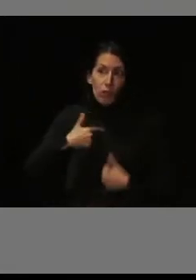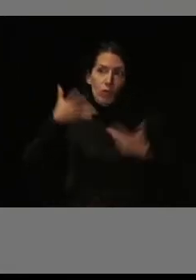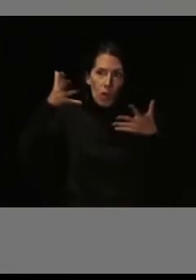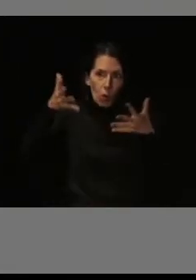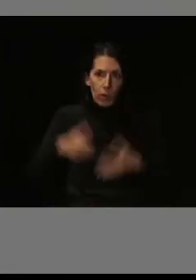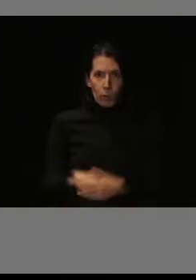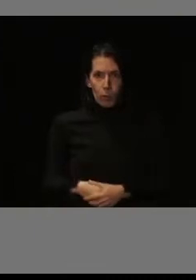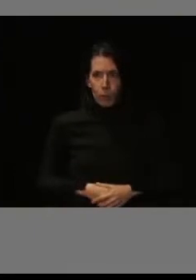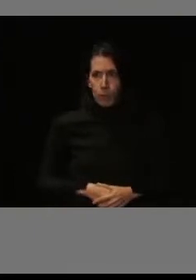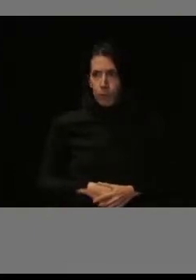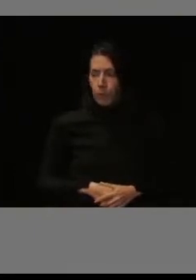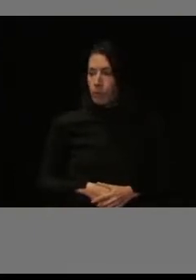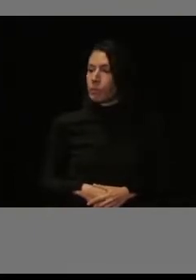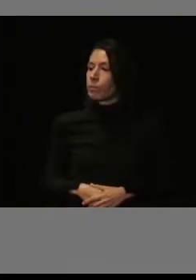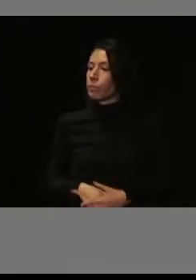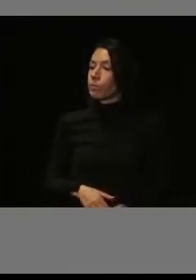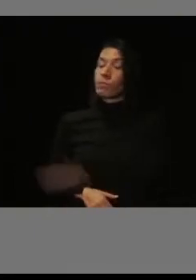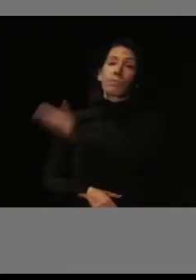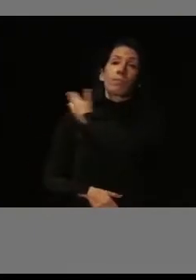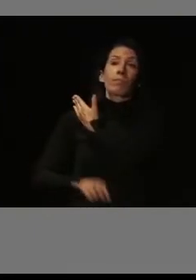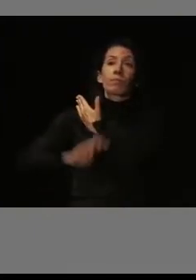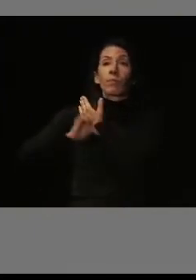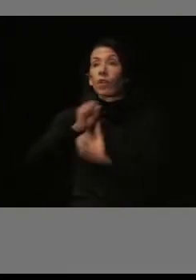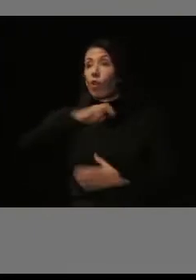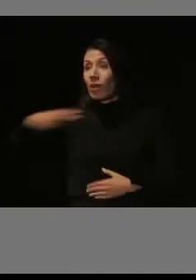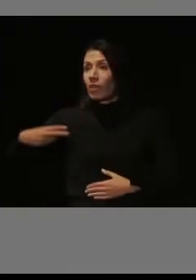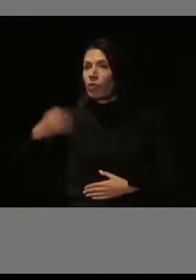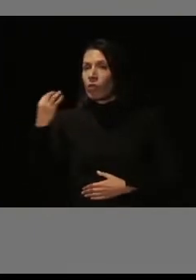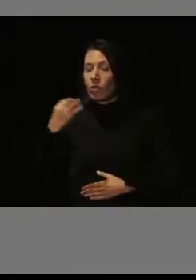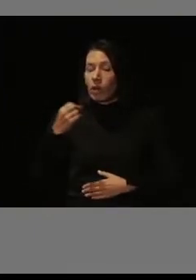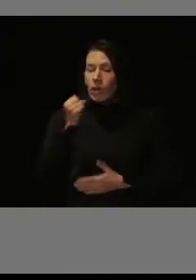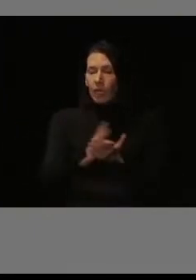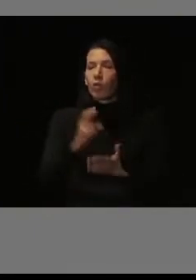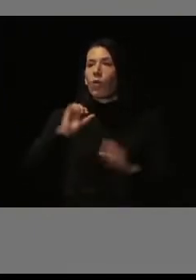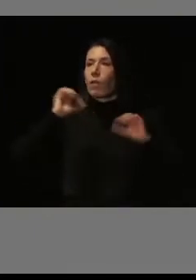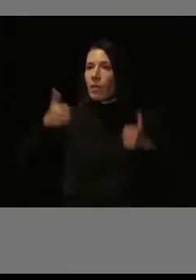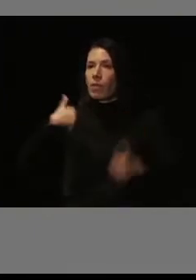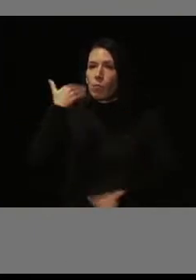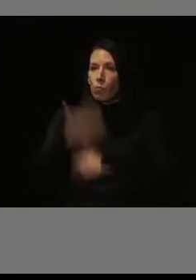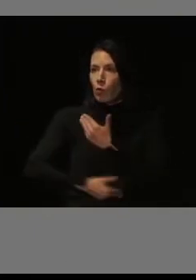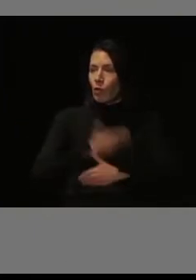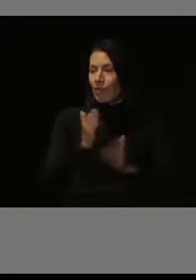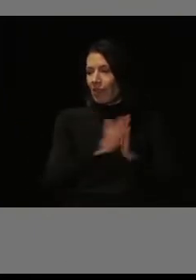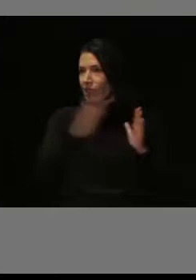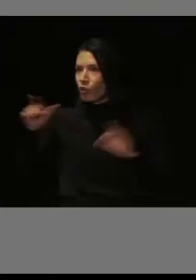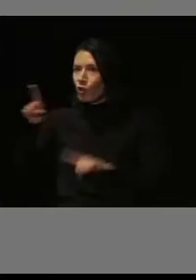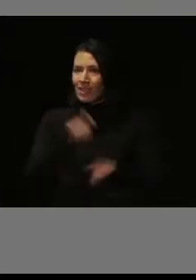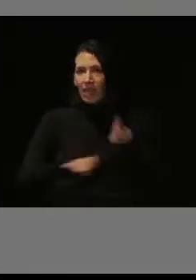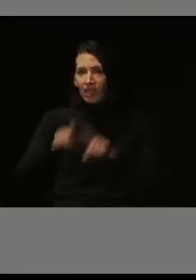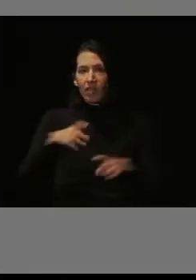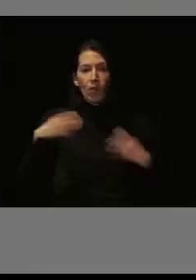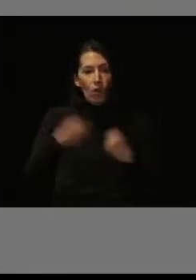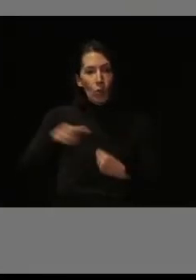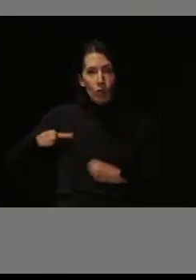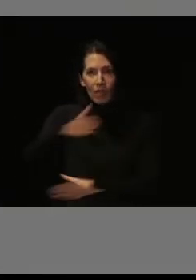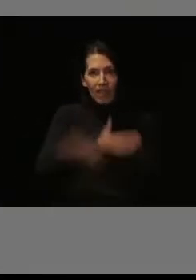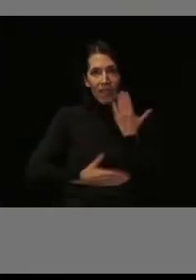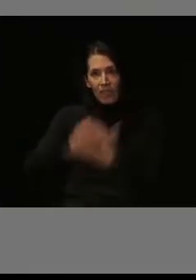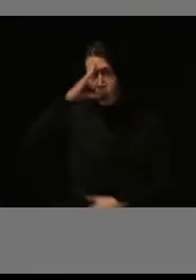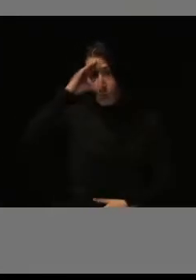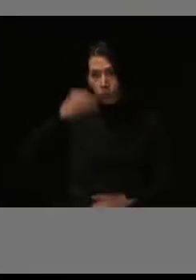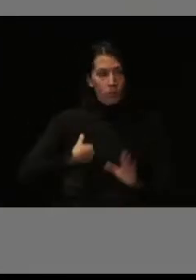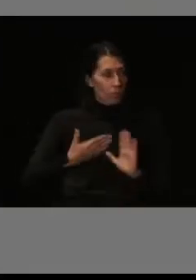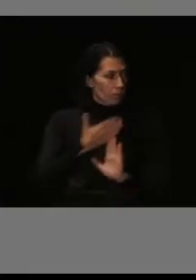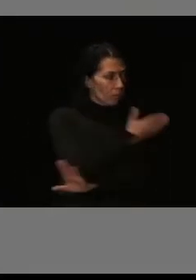El siguiente reto fue el de iniciar procesos selectivos con discapacidad intelectual, cosa que, como os decía, nunca se había